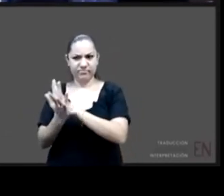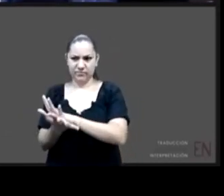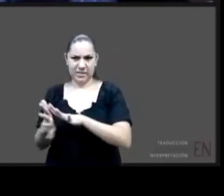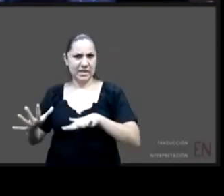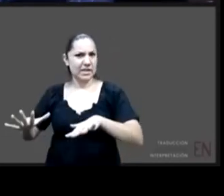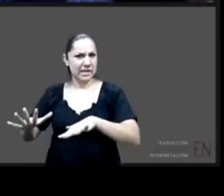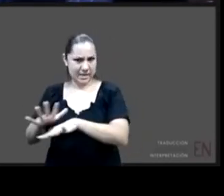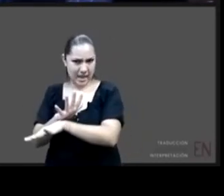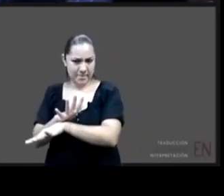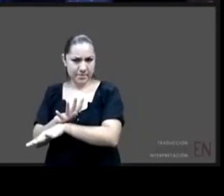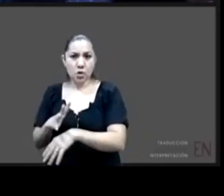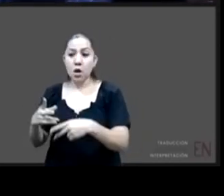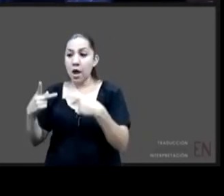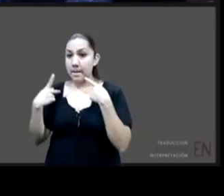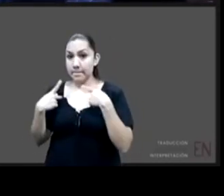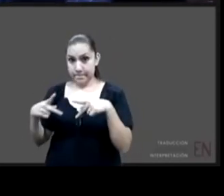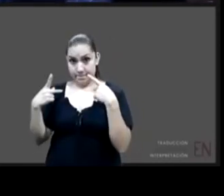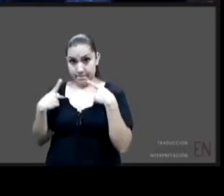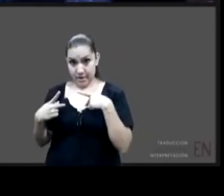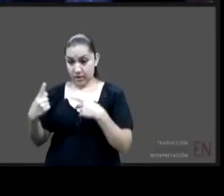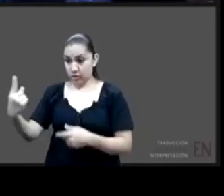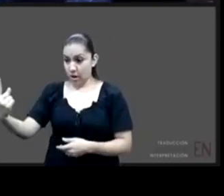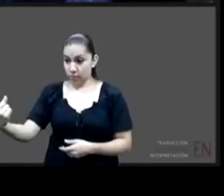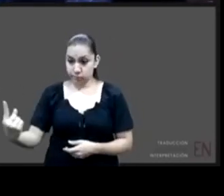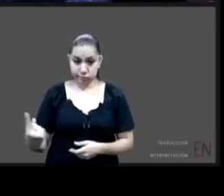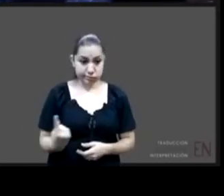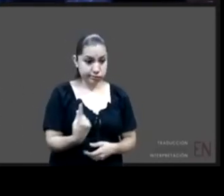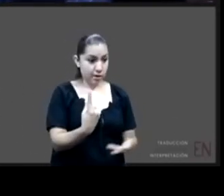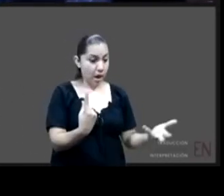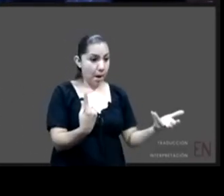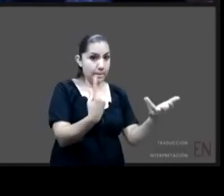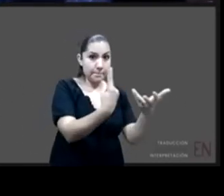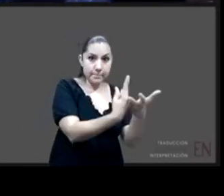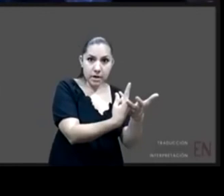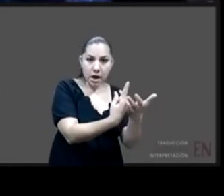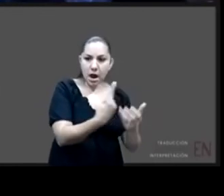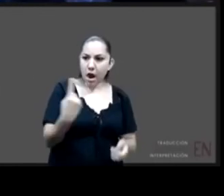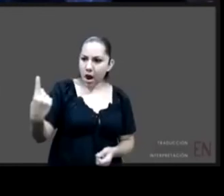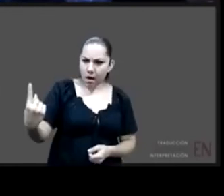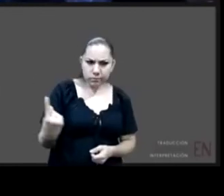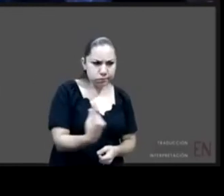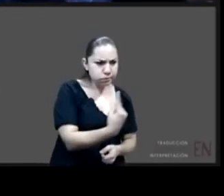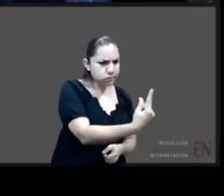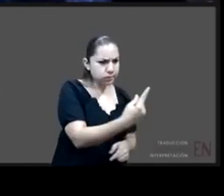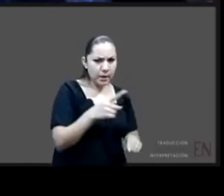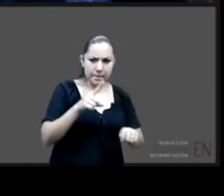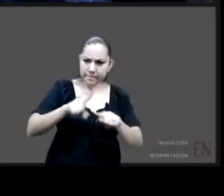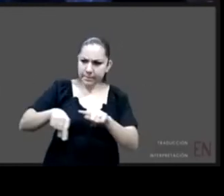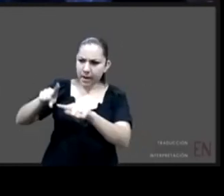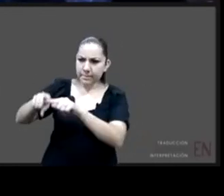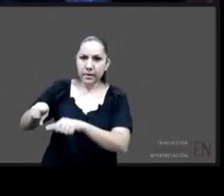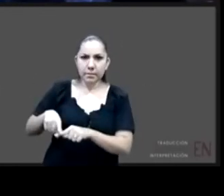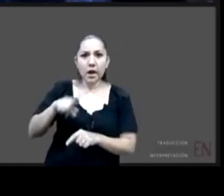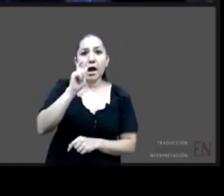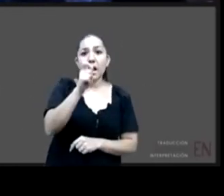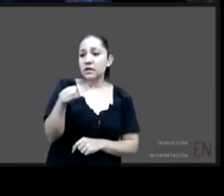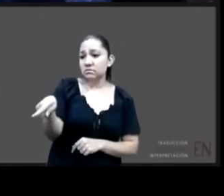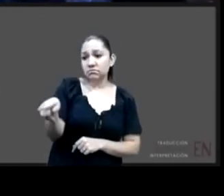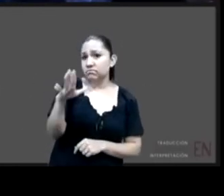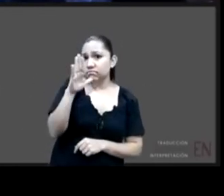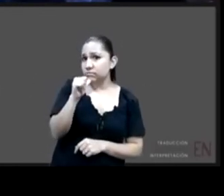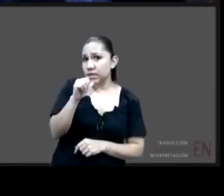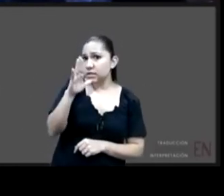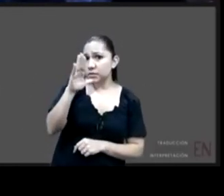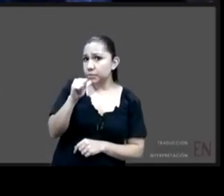prohibidos y los proscritos creo que aquí hay que precisamente trabajar el